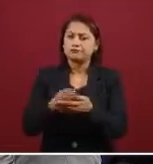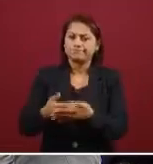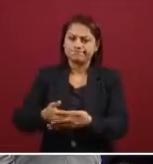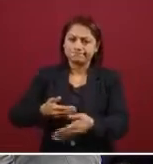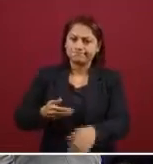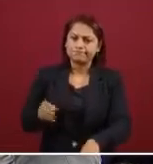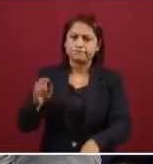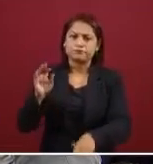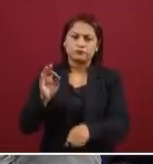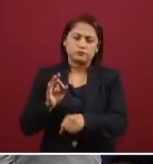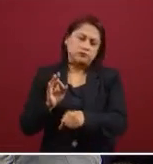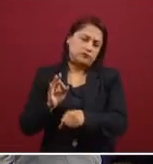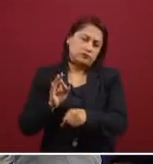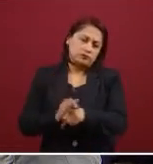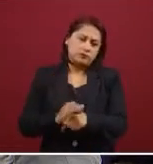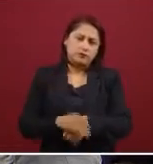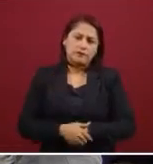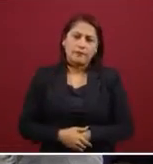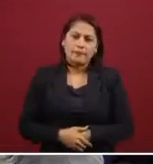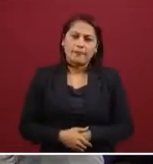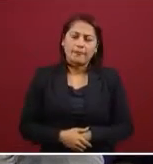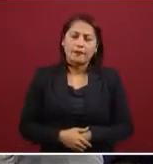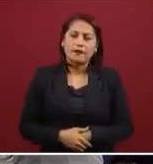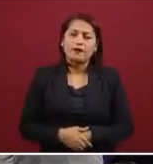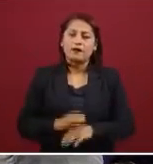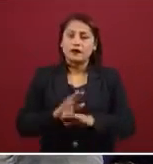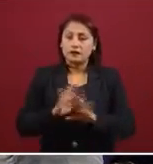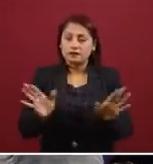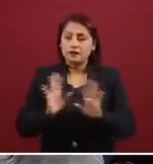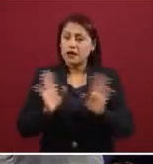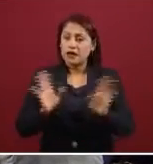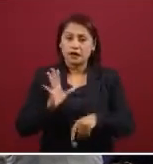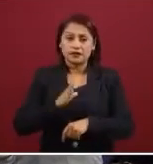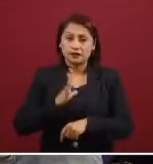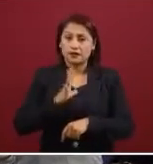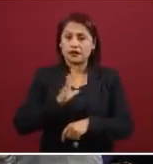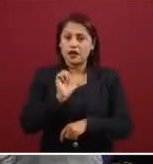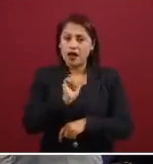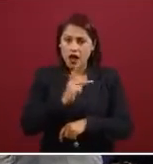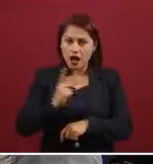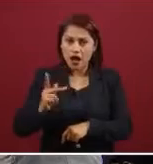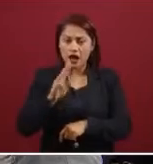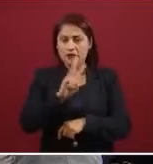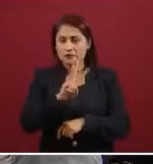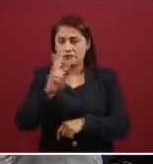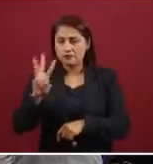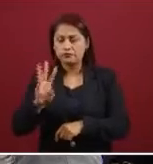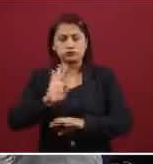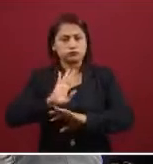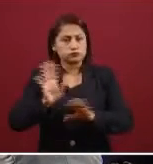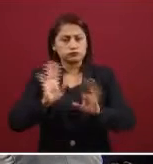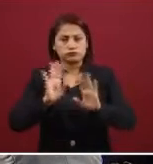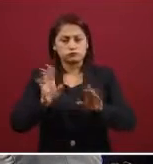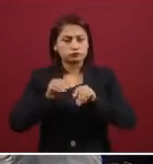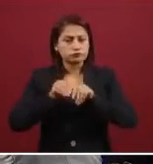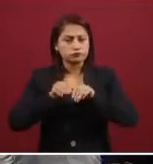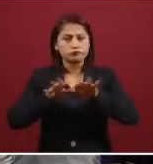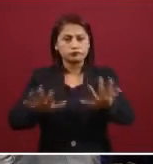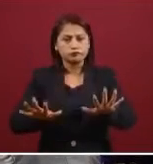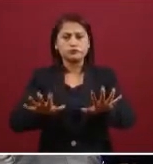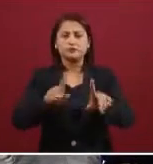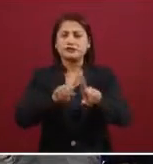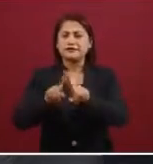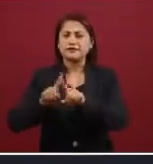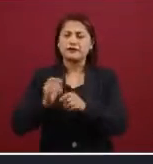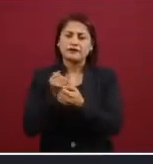lista y va a tener todos estos usos desde los materiales de difusión, material de información